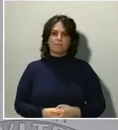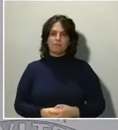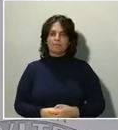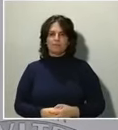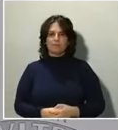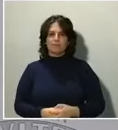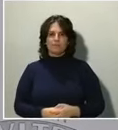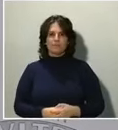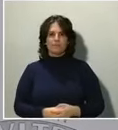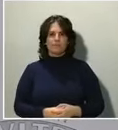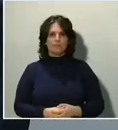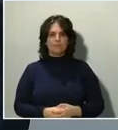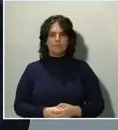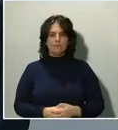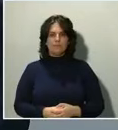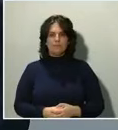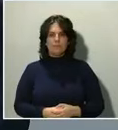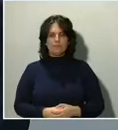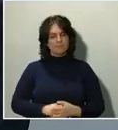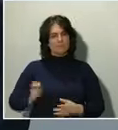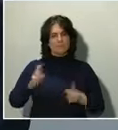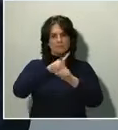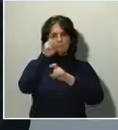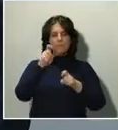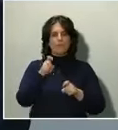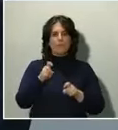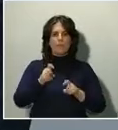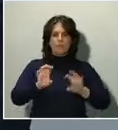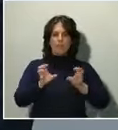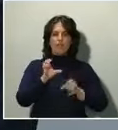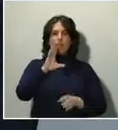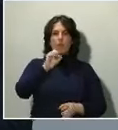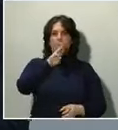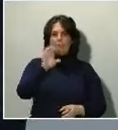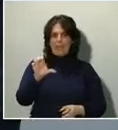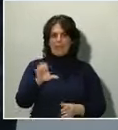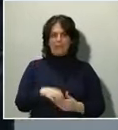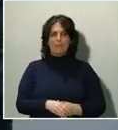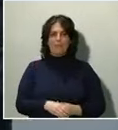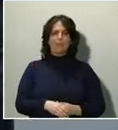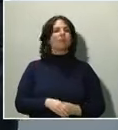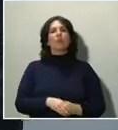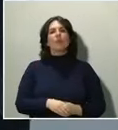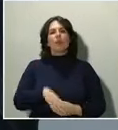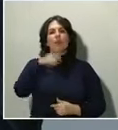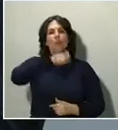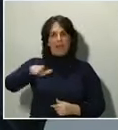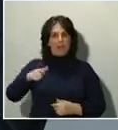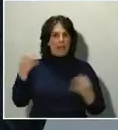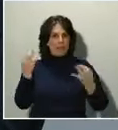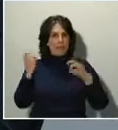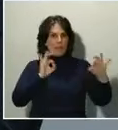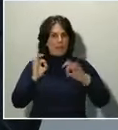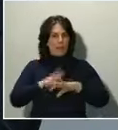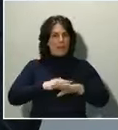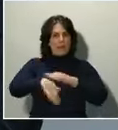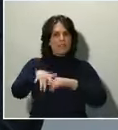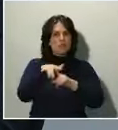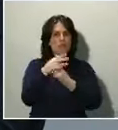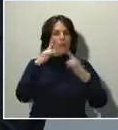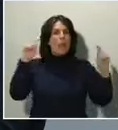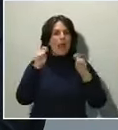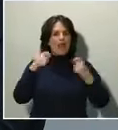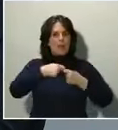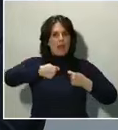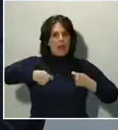Pregunta siguiente de la cadena COPE. Presidente, ¿debe prepararse la ciudadanía para un estado de alarma prolongado en el tiempo, más allá de